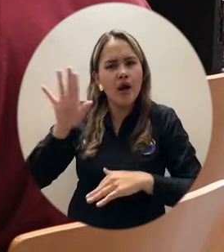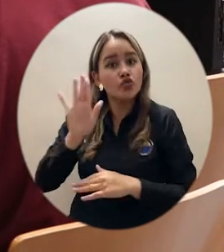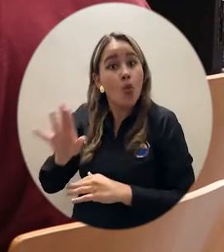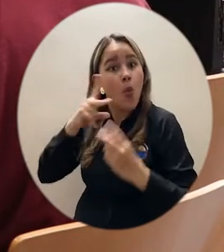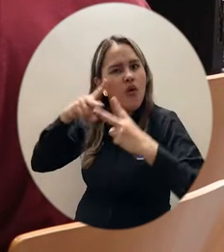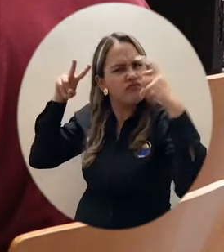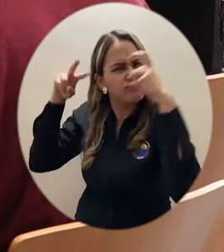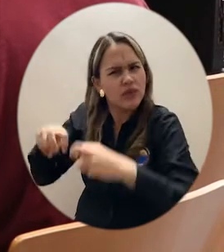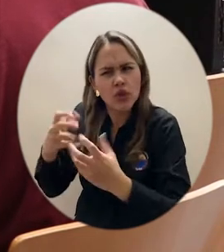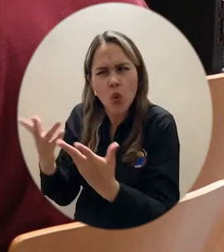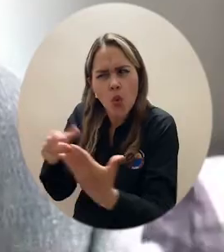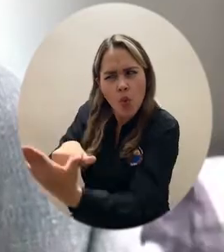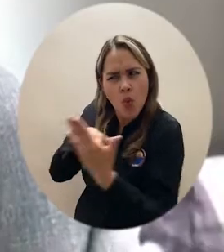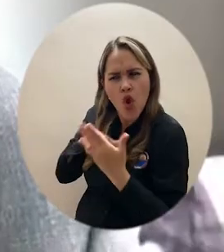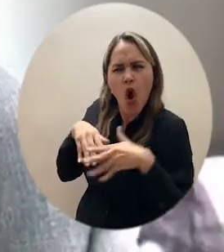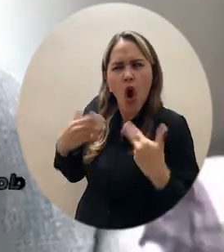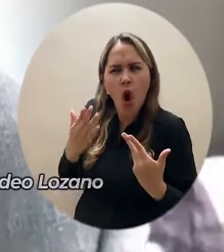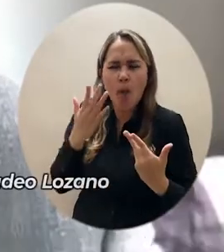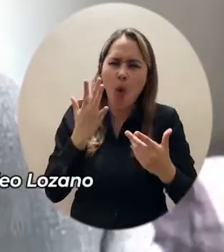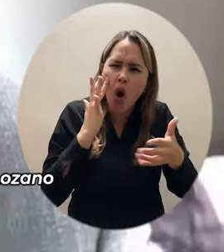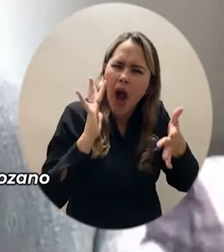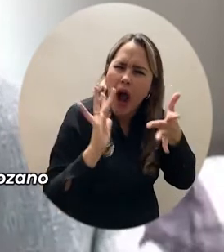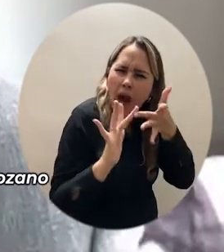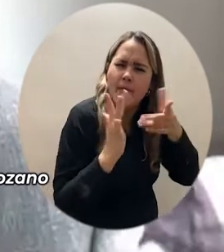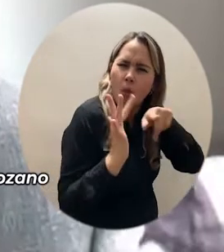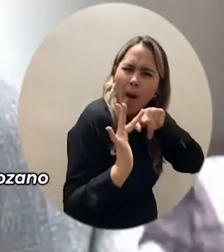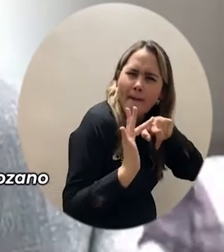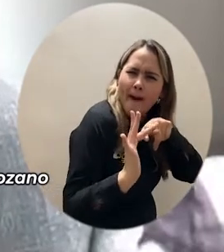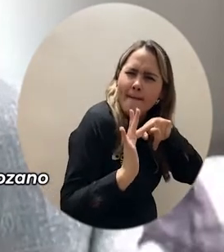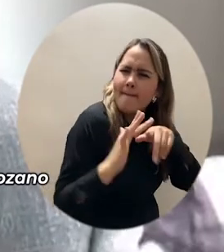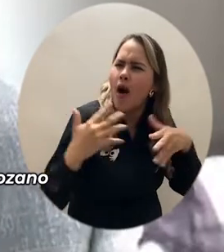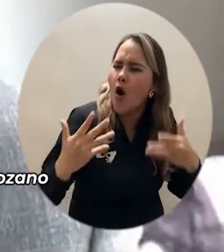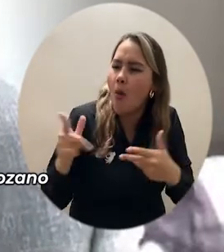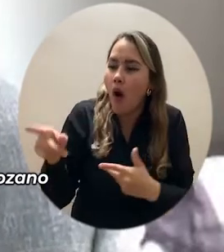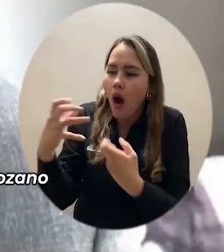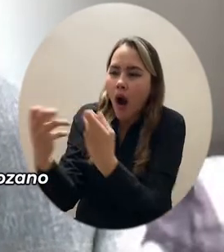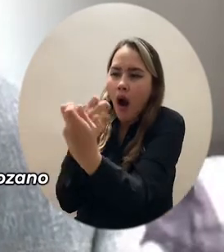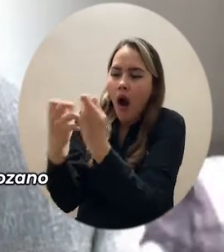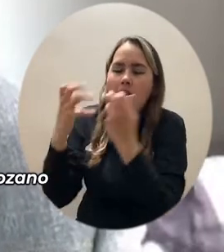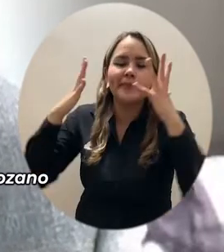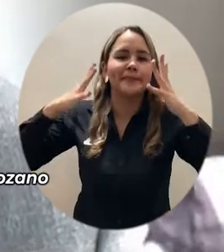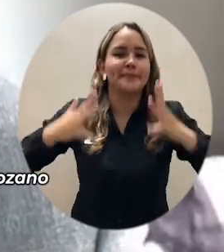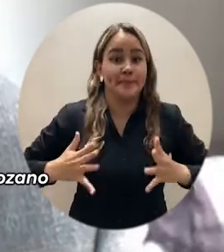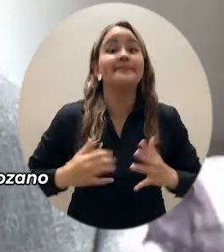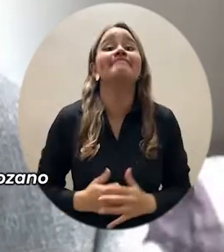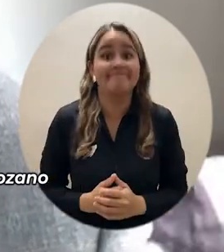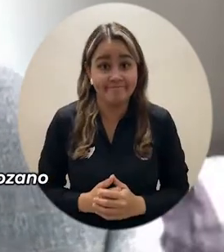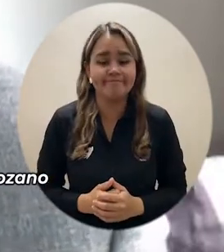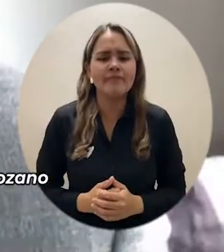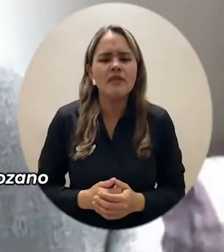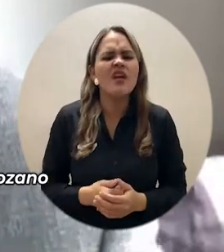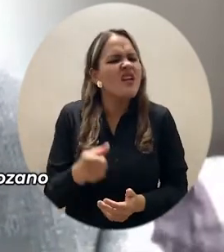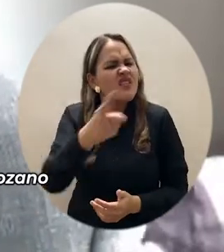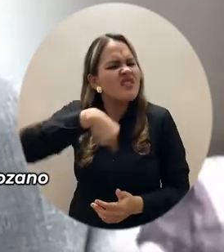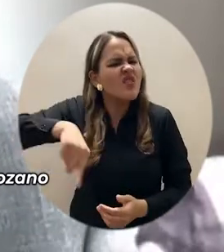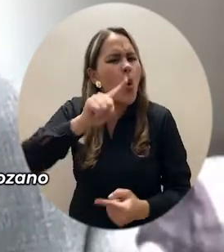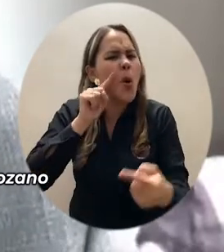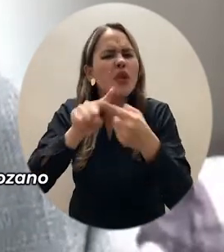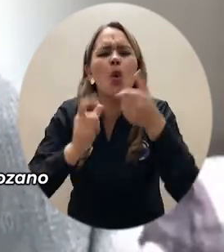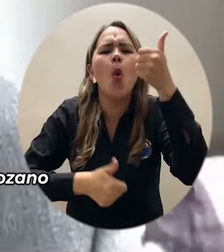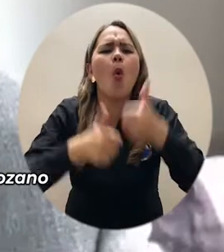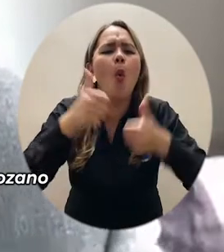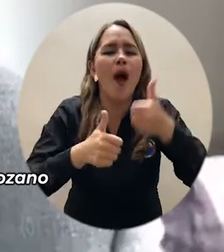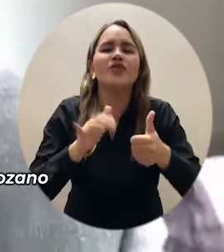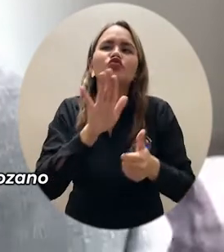científica, de base. Se trata de presentar una síntesis de lo que